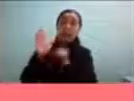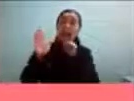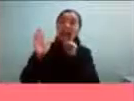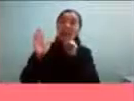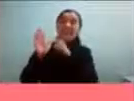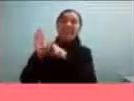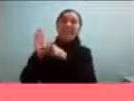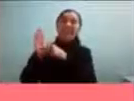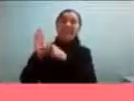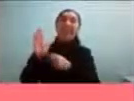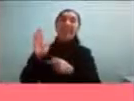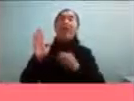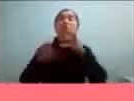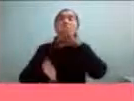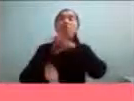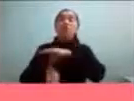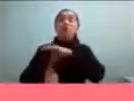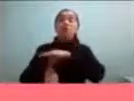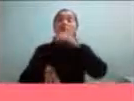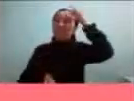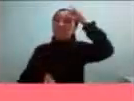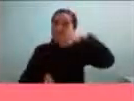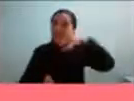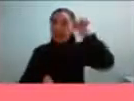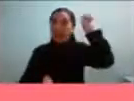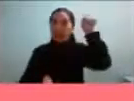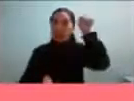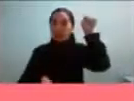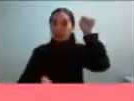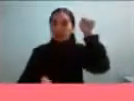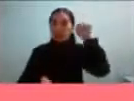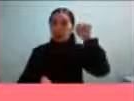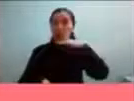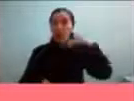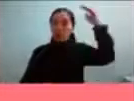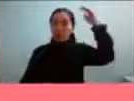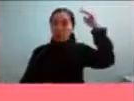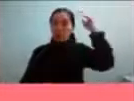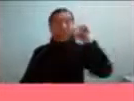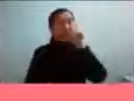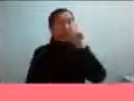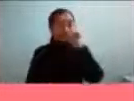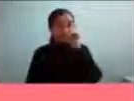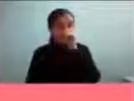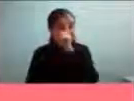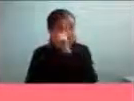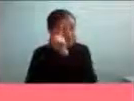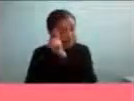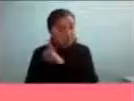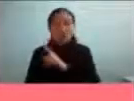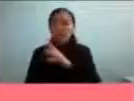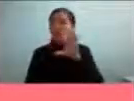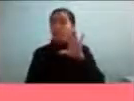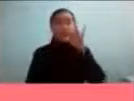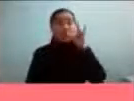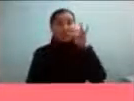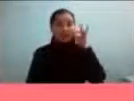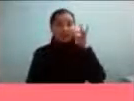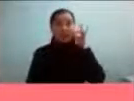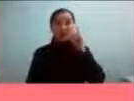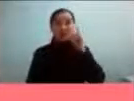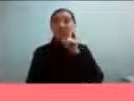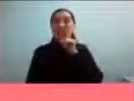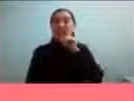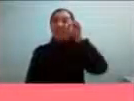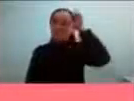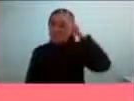porque en realidad es muy difícil encontrar especialistas que sepan de autismo en adultos y